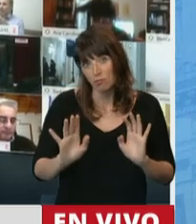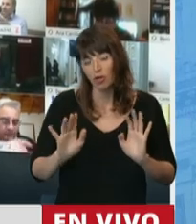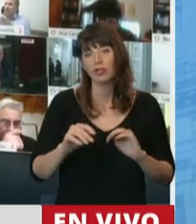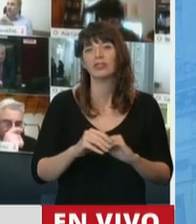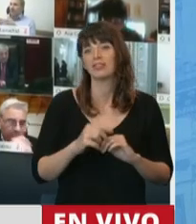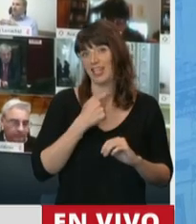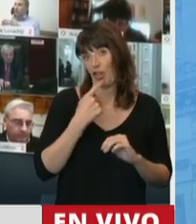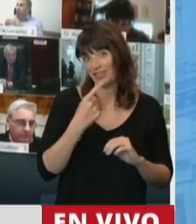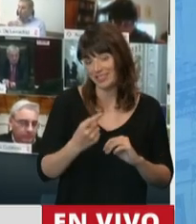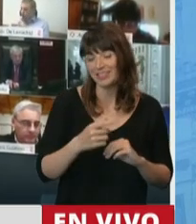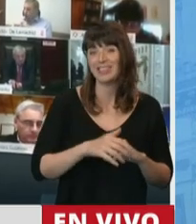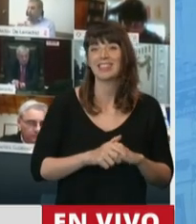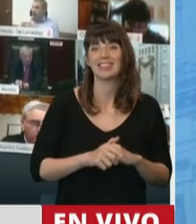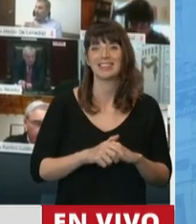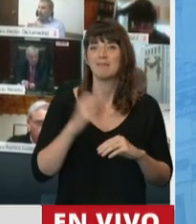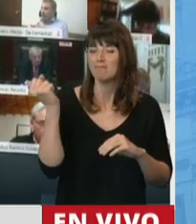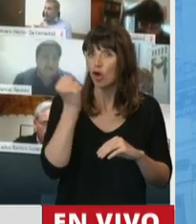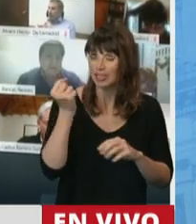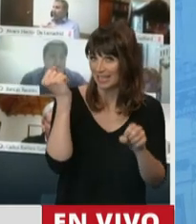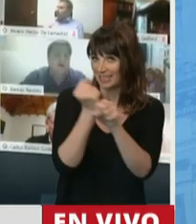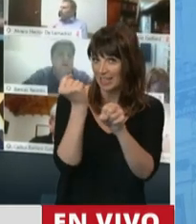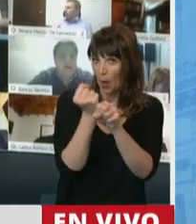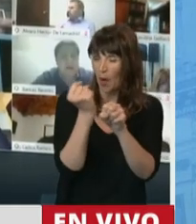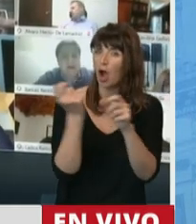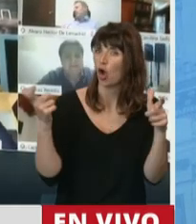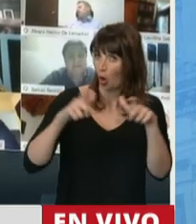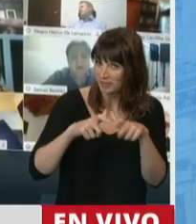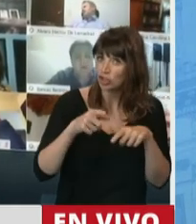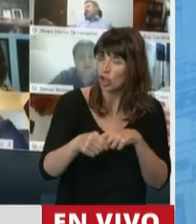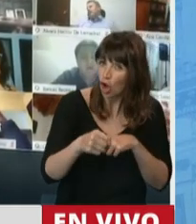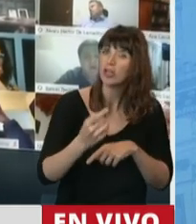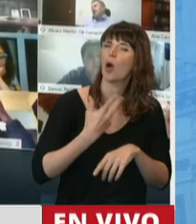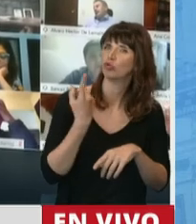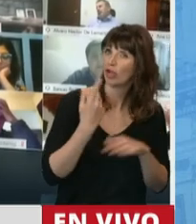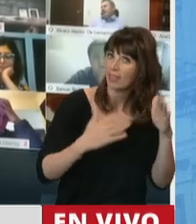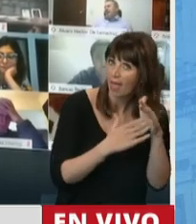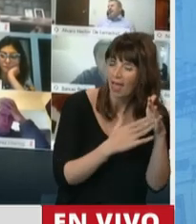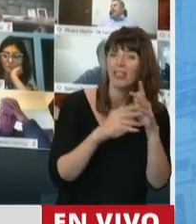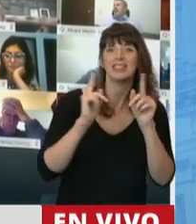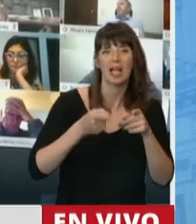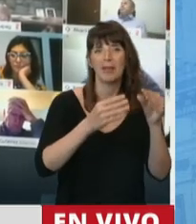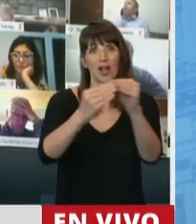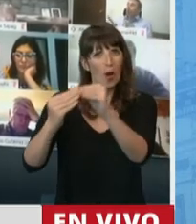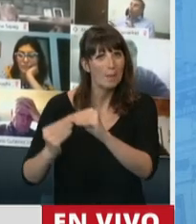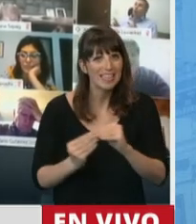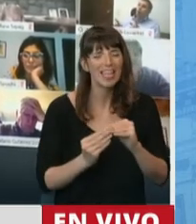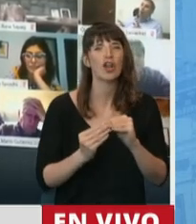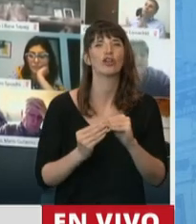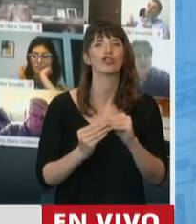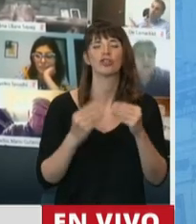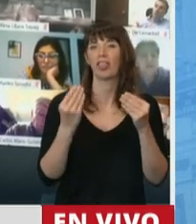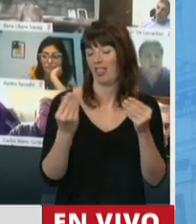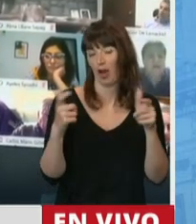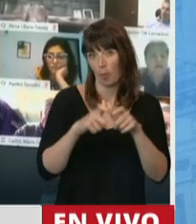destacar el trabajo de la Comisión, de las autoridades de la Comisión y de todos los compañeros de la